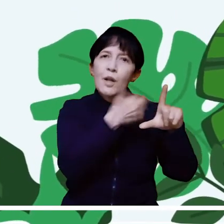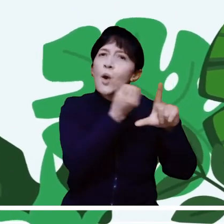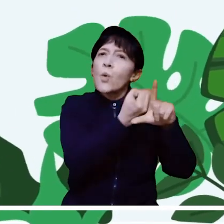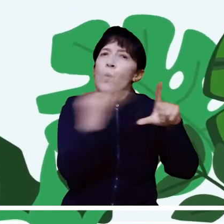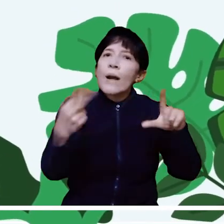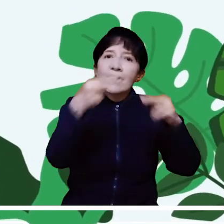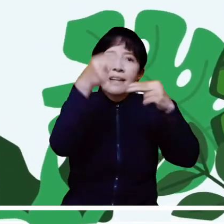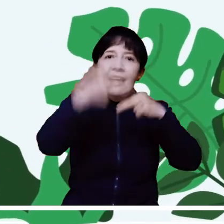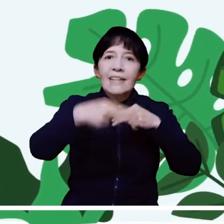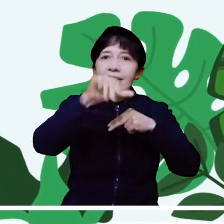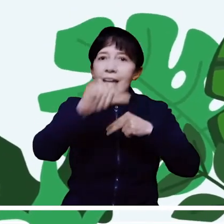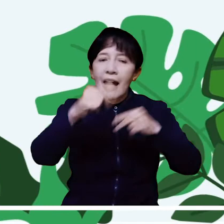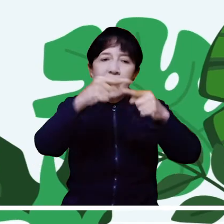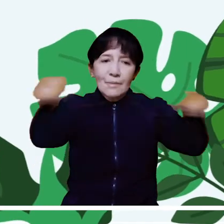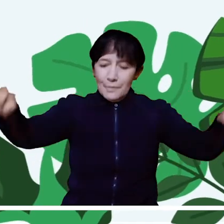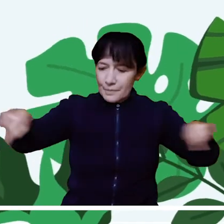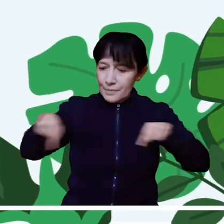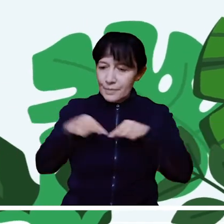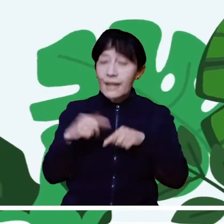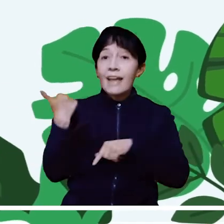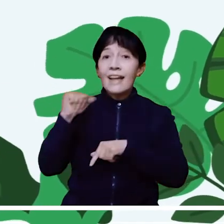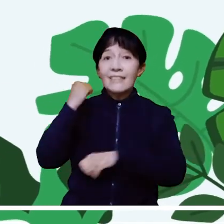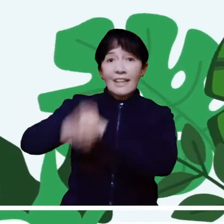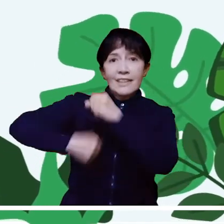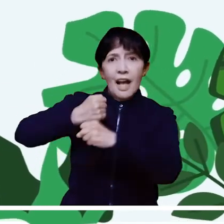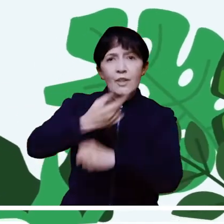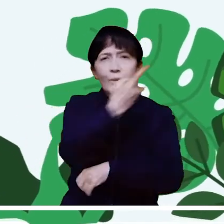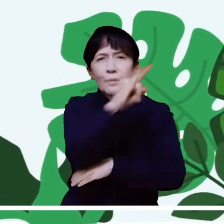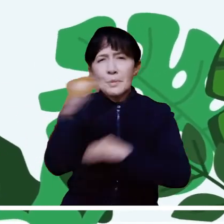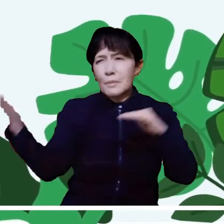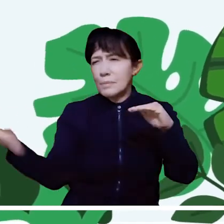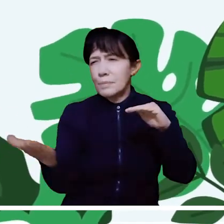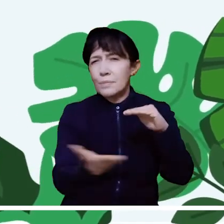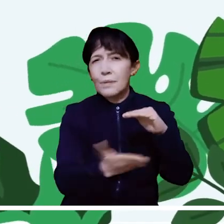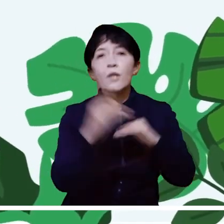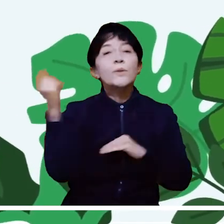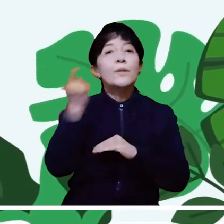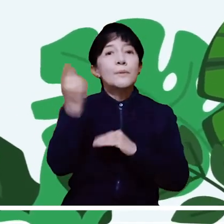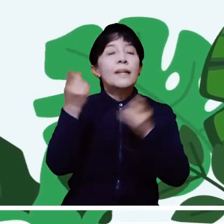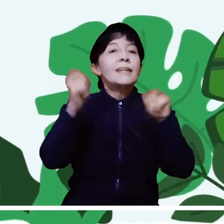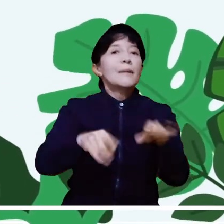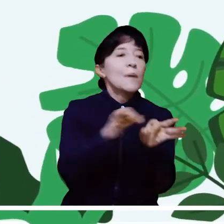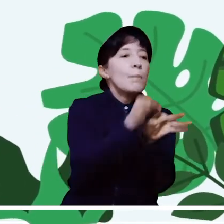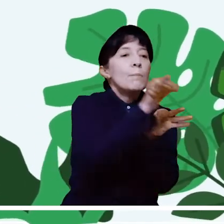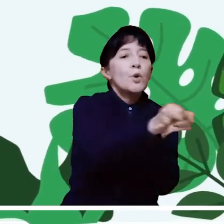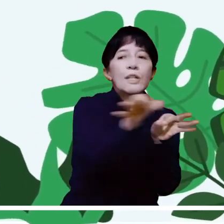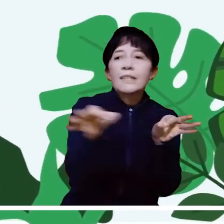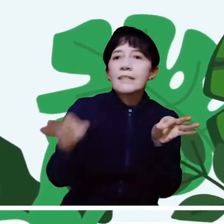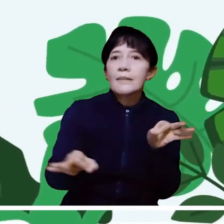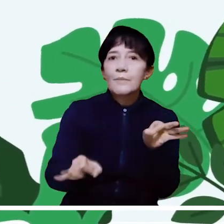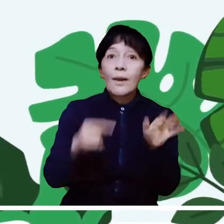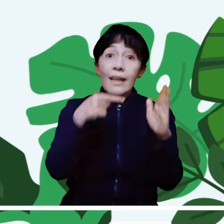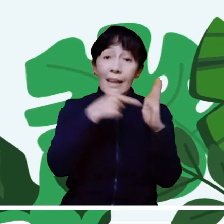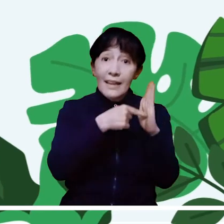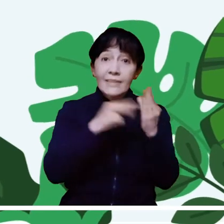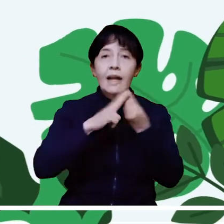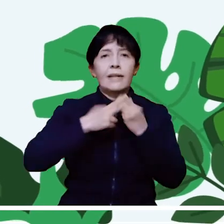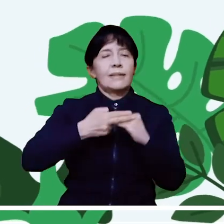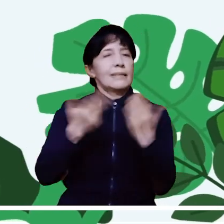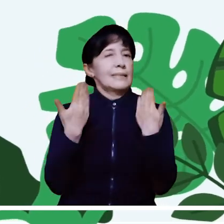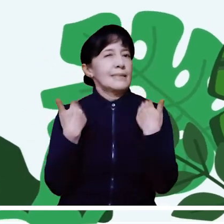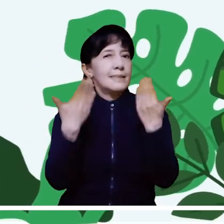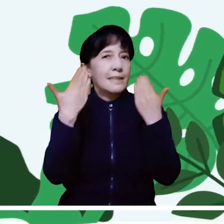Estadísticas. Aquí encontrarán las cifras de hectáreas deforestadas en los últimos 10 años en todo el